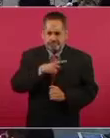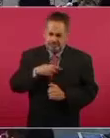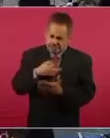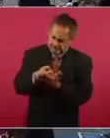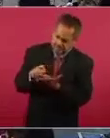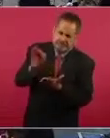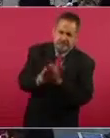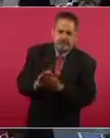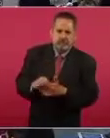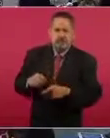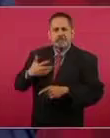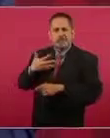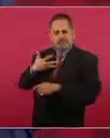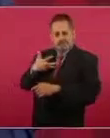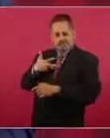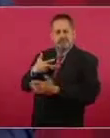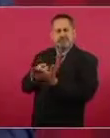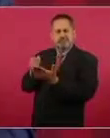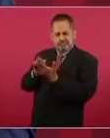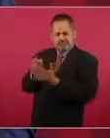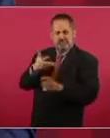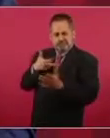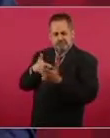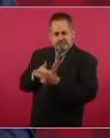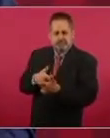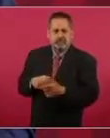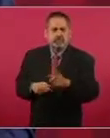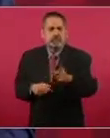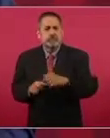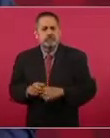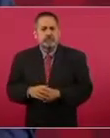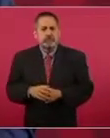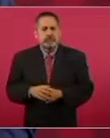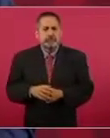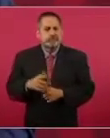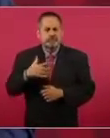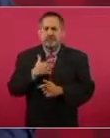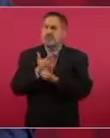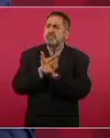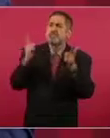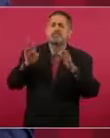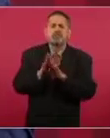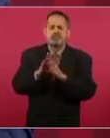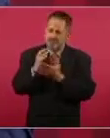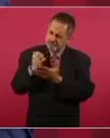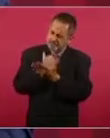Aquí estoy. Porque la libertad no se implora, se conquista.